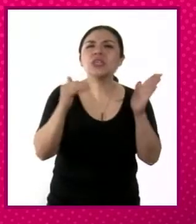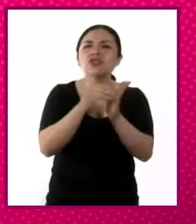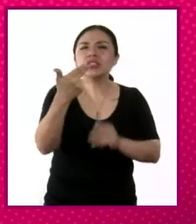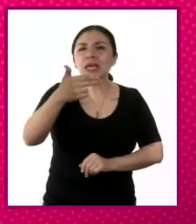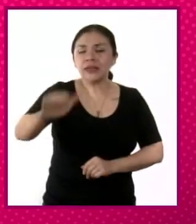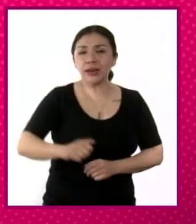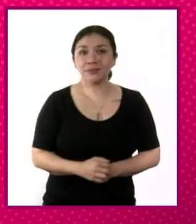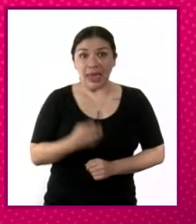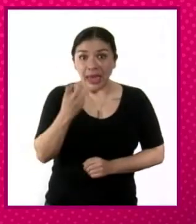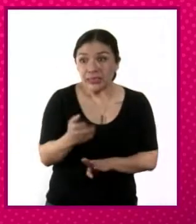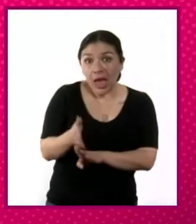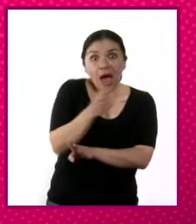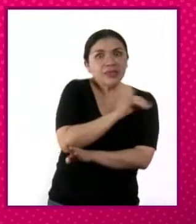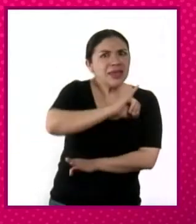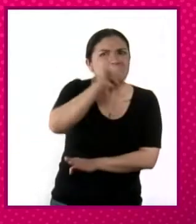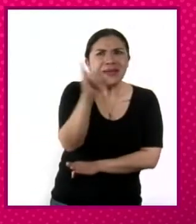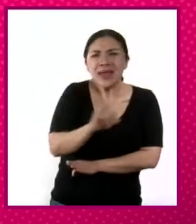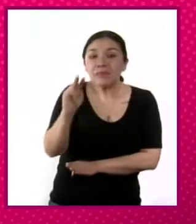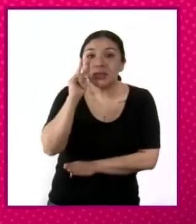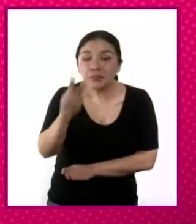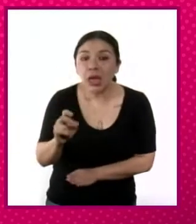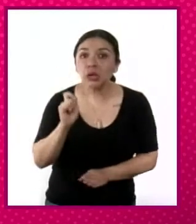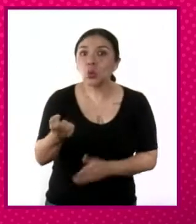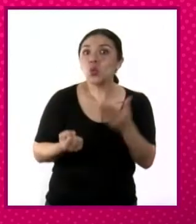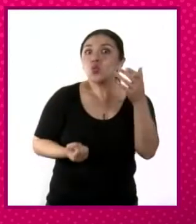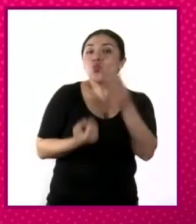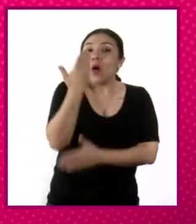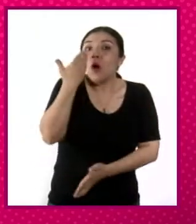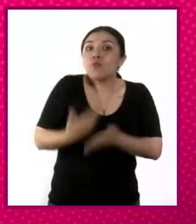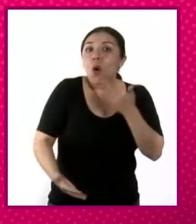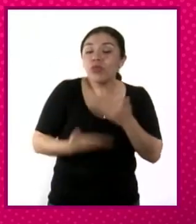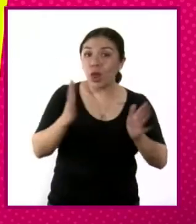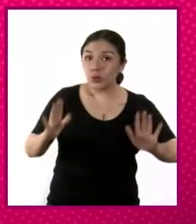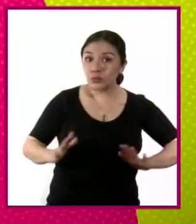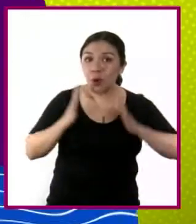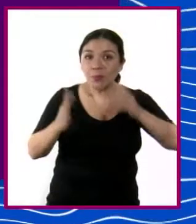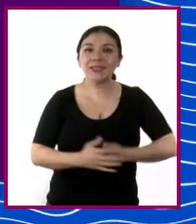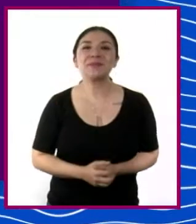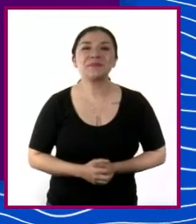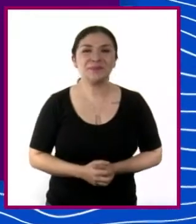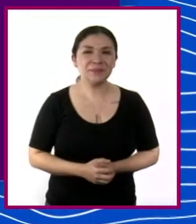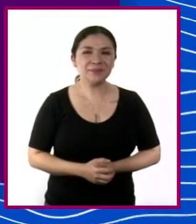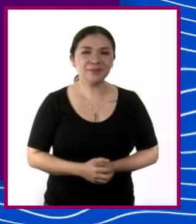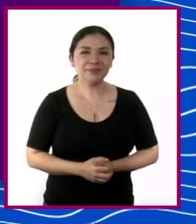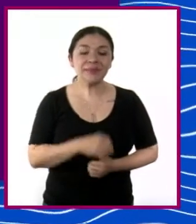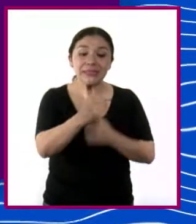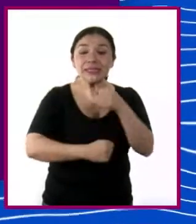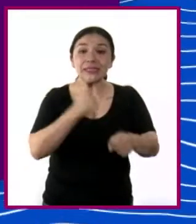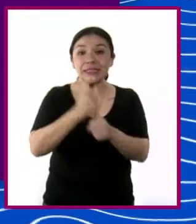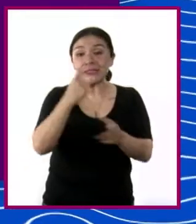millones de hectáreas. Un hecho nunca antes visto, ¿no? Es algo novedoso en su momento. En